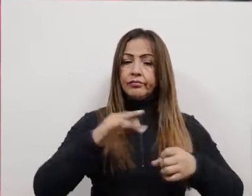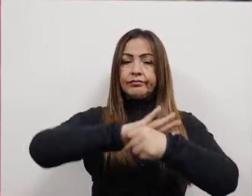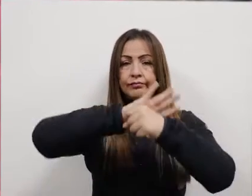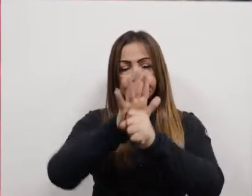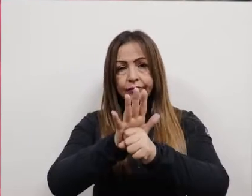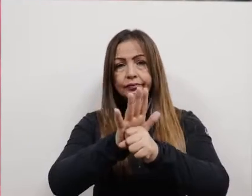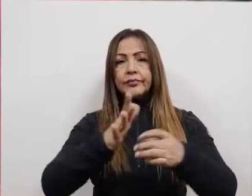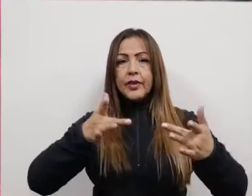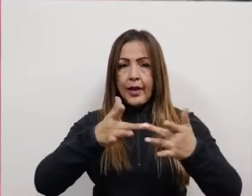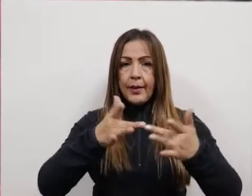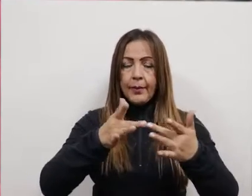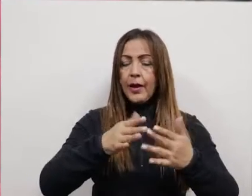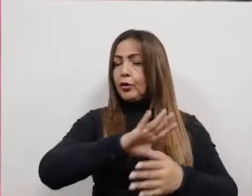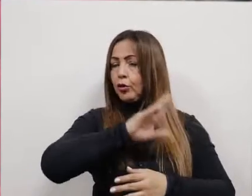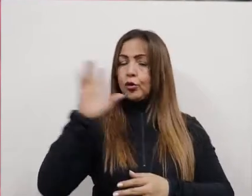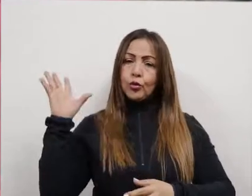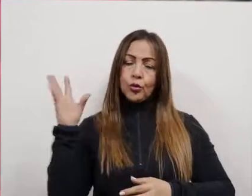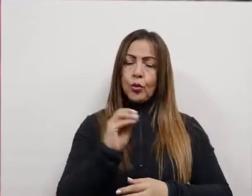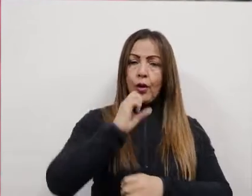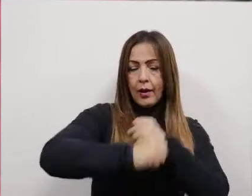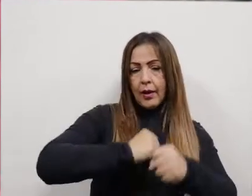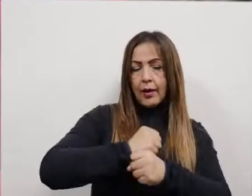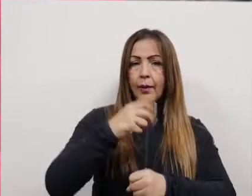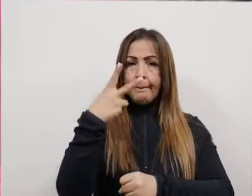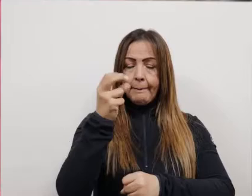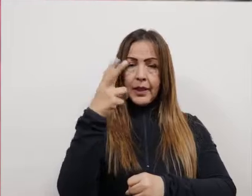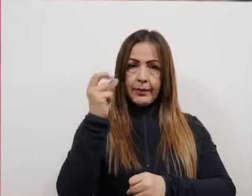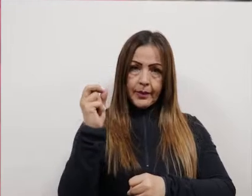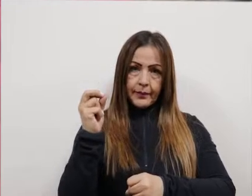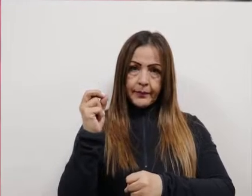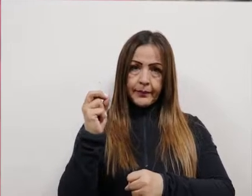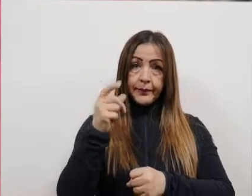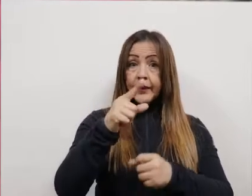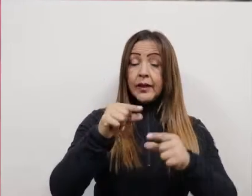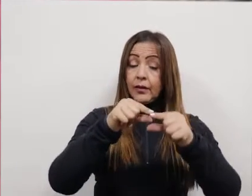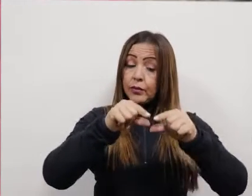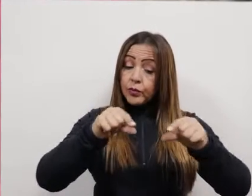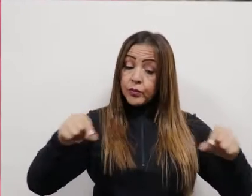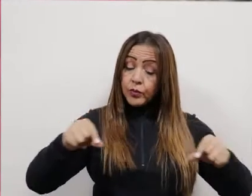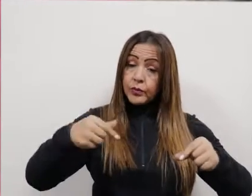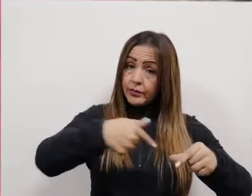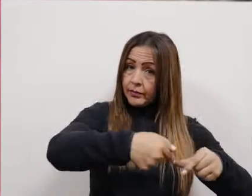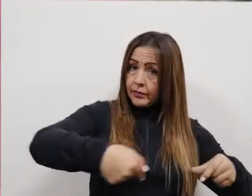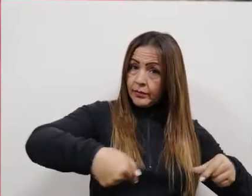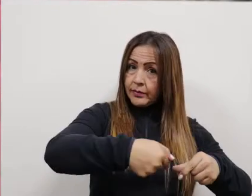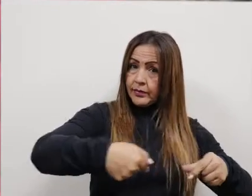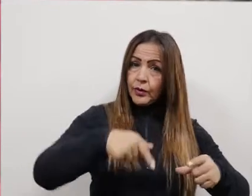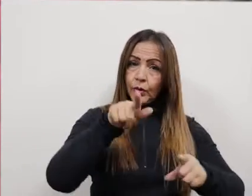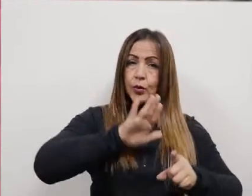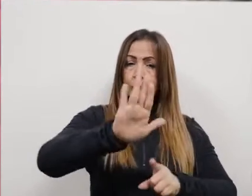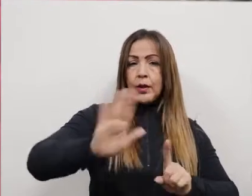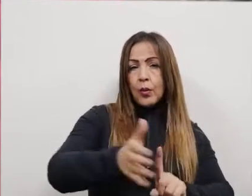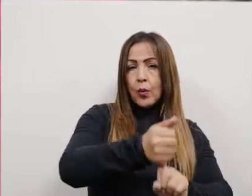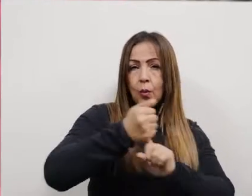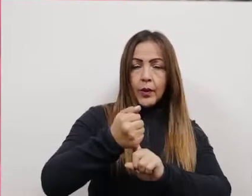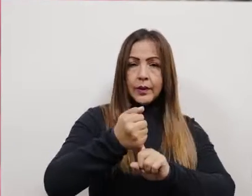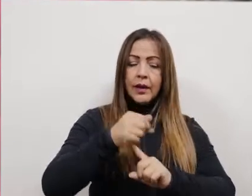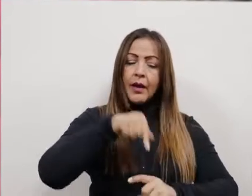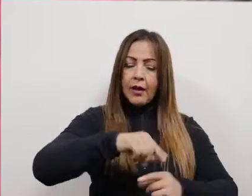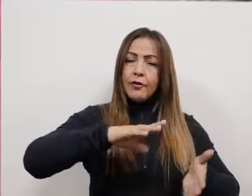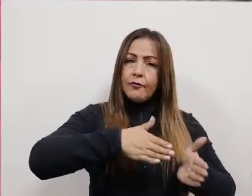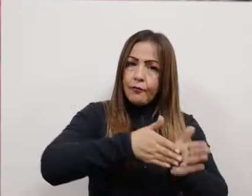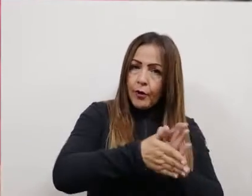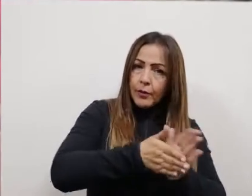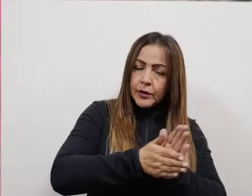casos positivos durante toda la vigencia 2020. En el link que aparece en la pantalla y en la publicación van a encontrar un